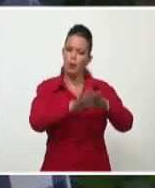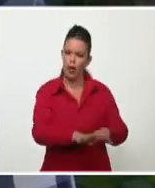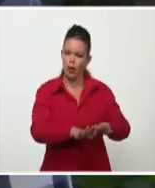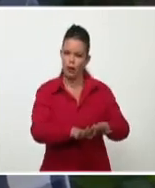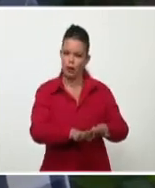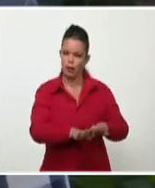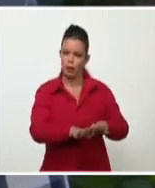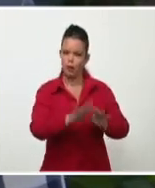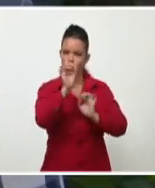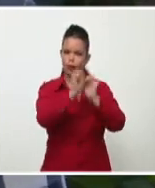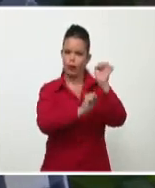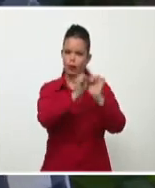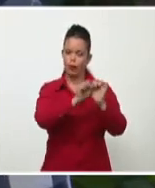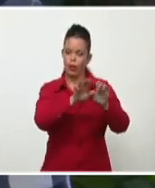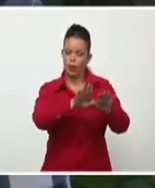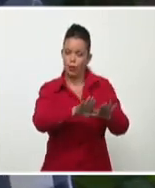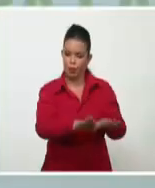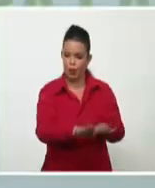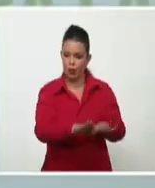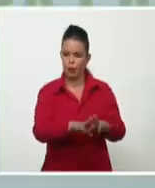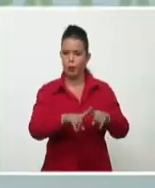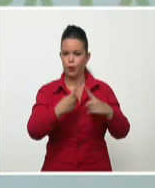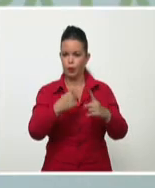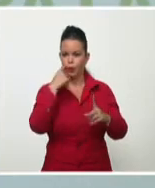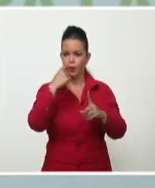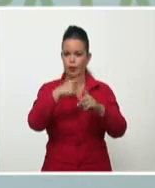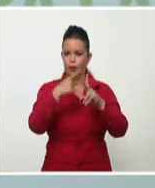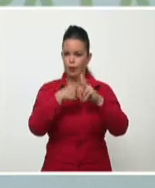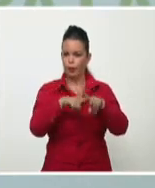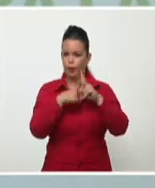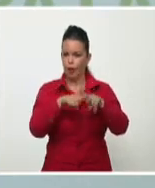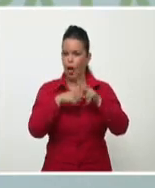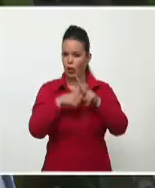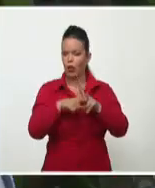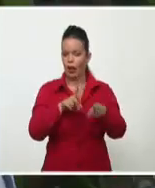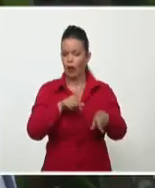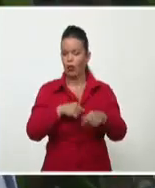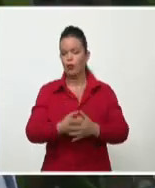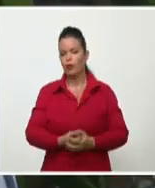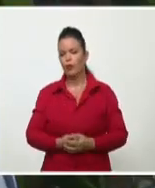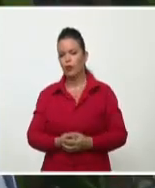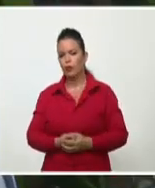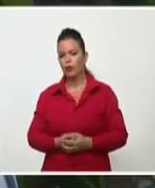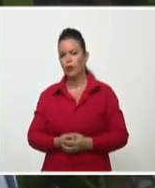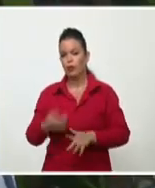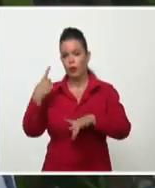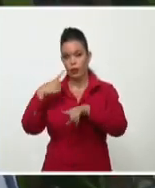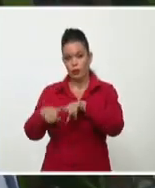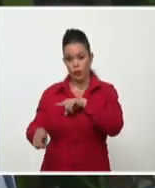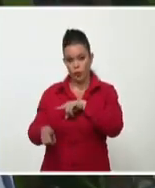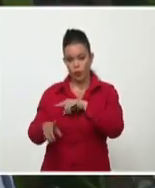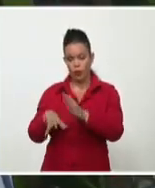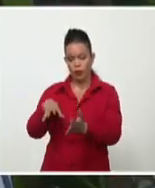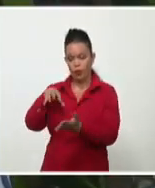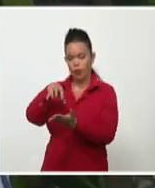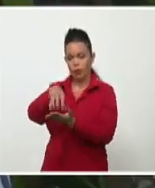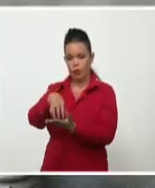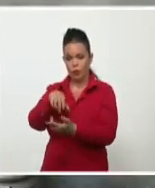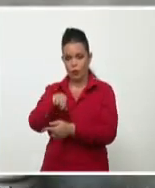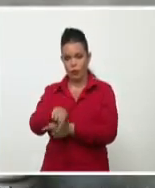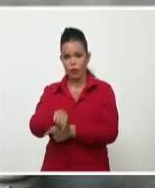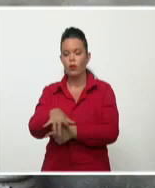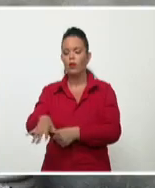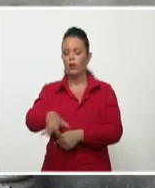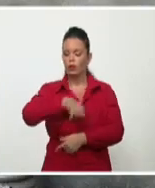intervenciones a la central termoeléctrica Antonio Guiteras. El titular de Energía y Minas en otro momento explicó cómo se ha